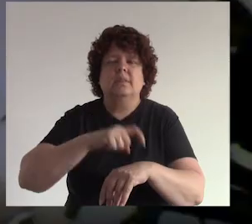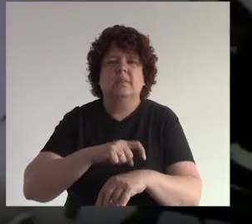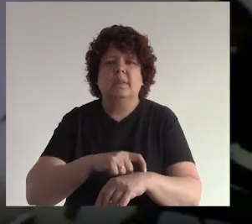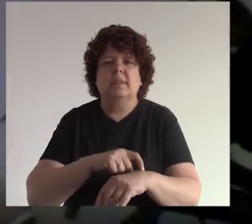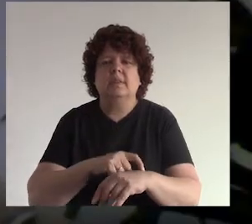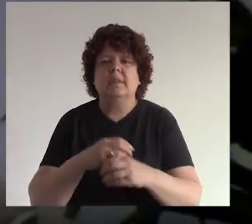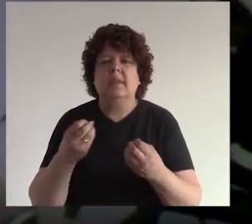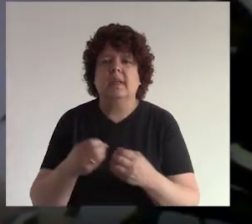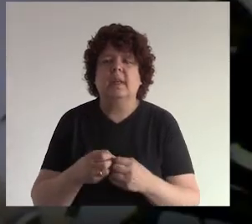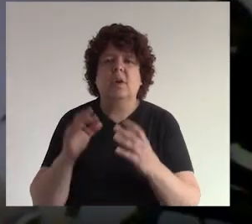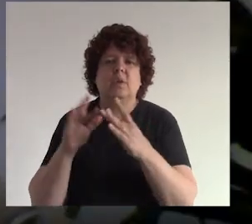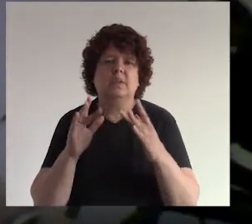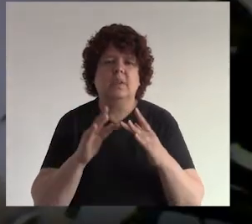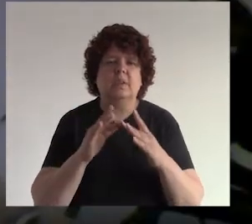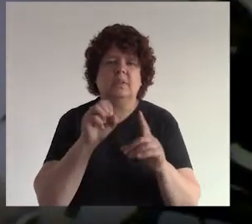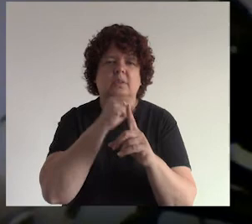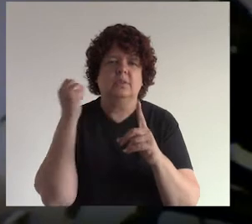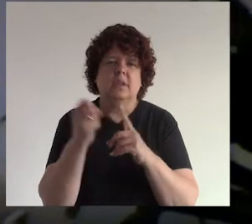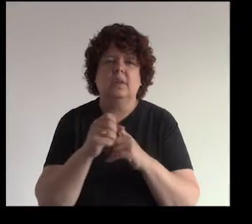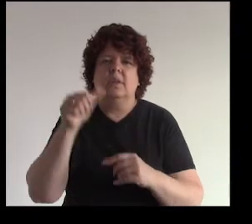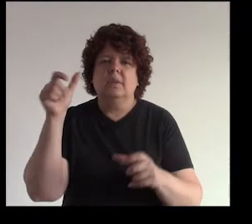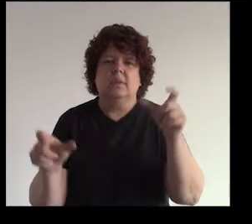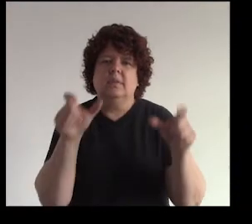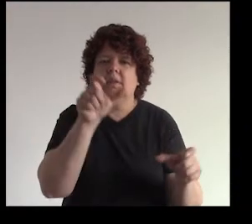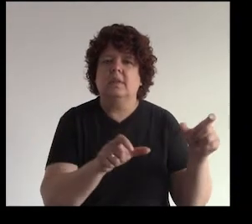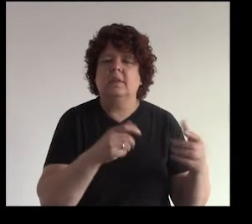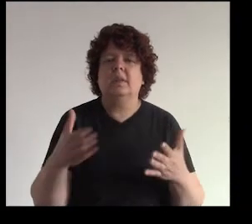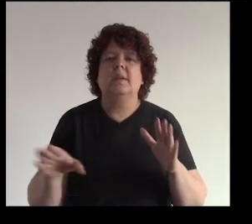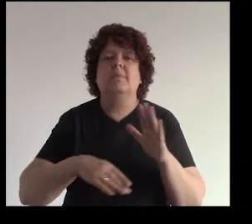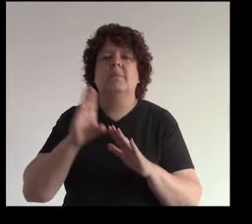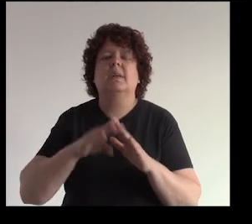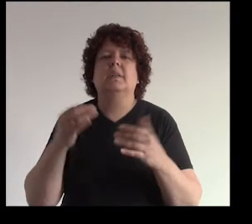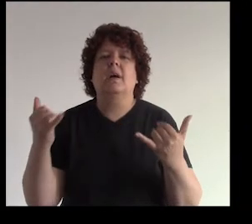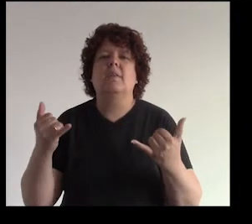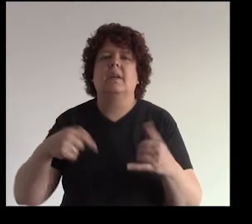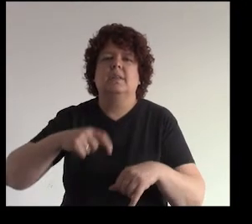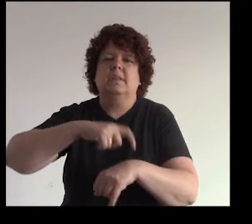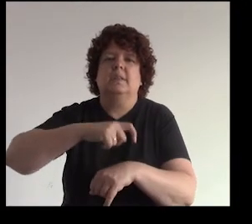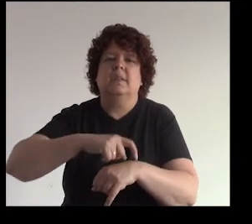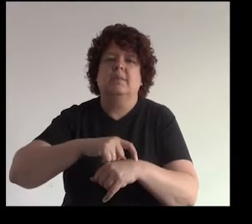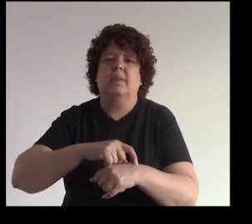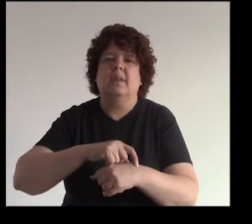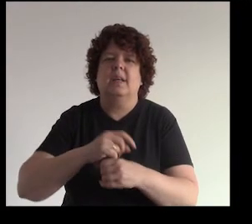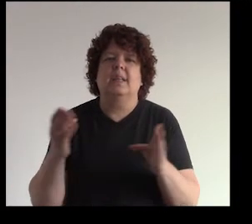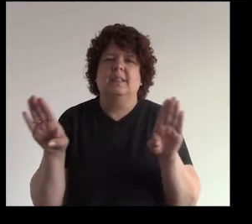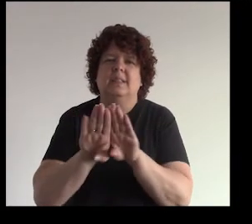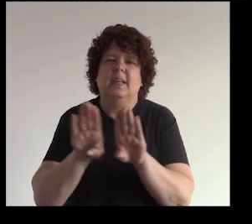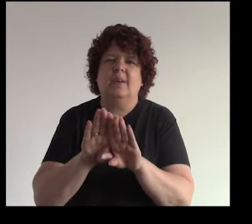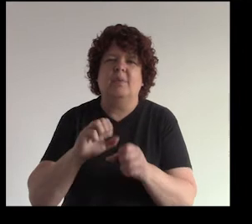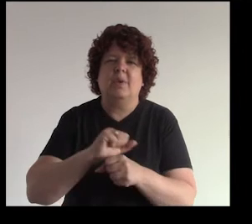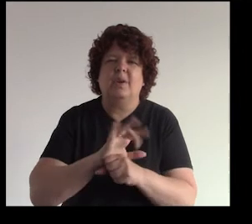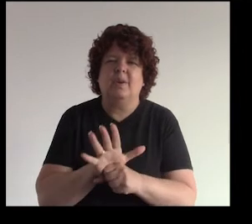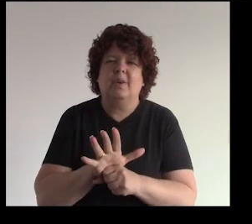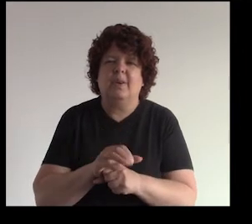momento de de contacto social con otras personas y más aún ahora en este momento de cuarentena que estamos